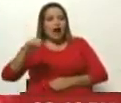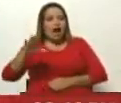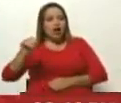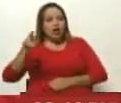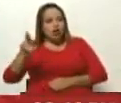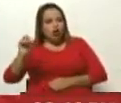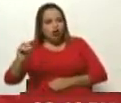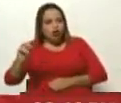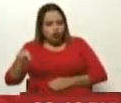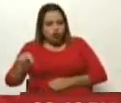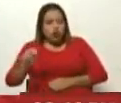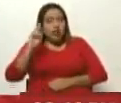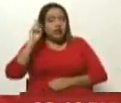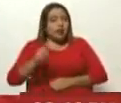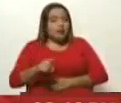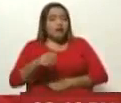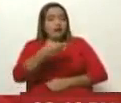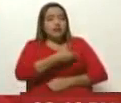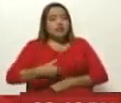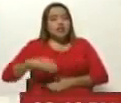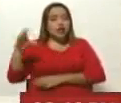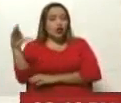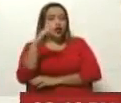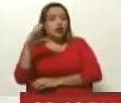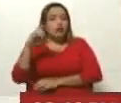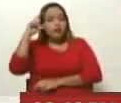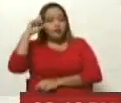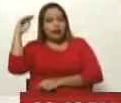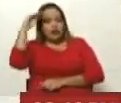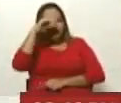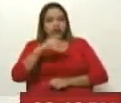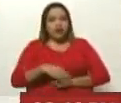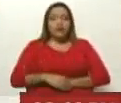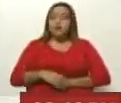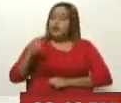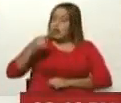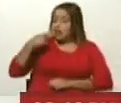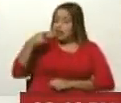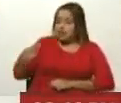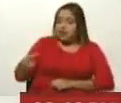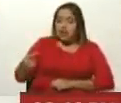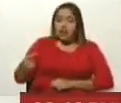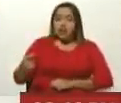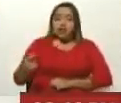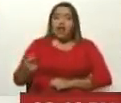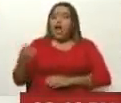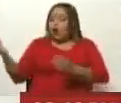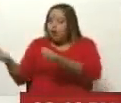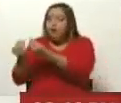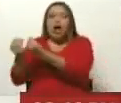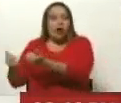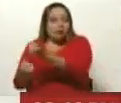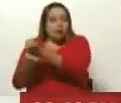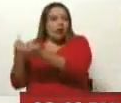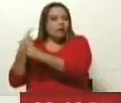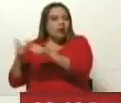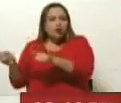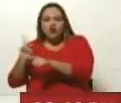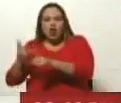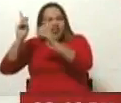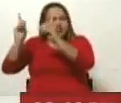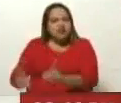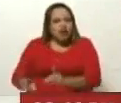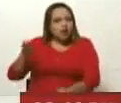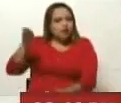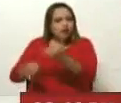Gustavo Petro, presidente de Colombia. Muy bien, como tú lo dices, el hecho de que nos acompañen no quiere decir que van a dictaminar qué camino va a tomar el diálogo, y